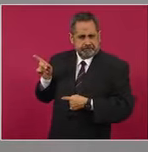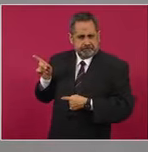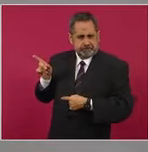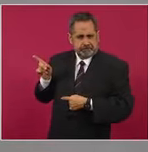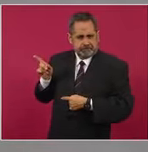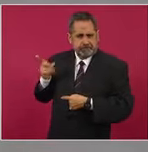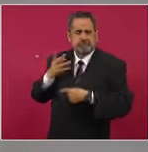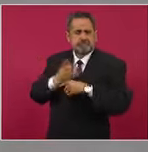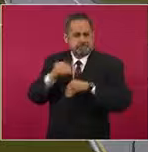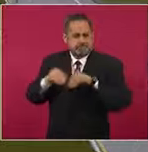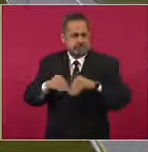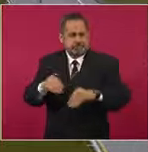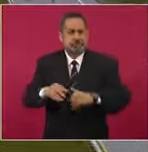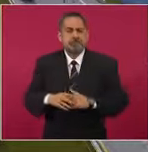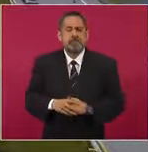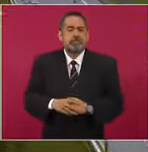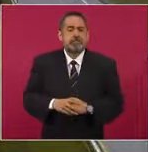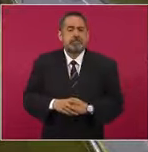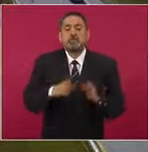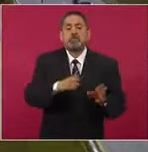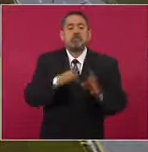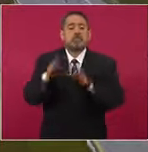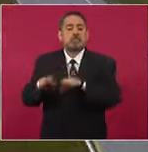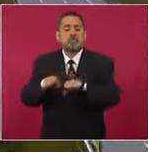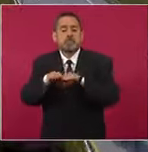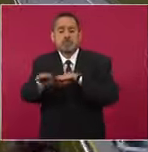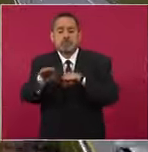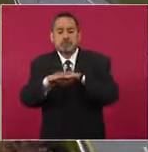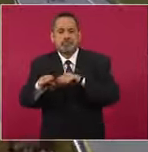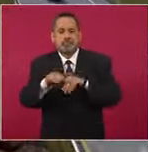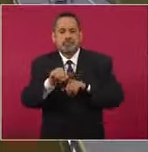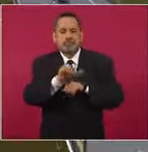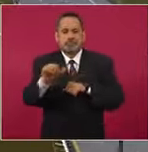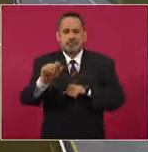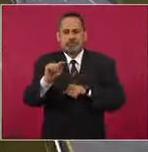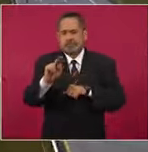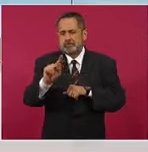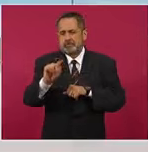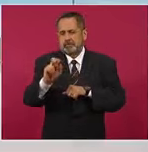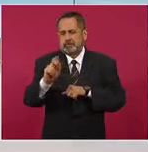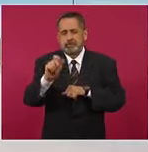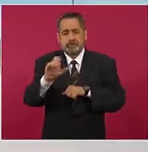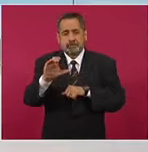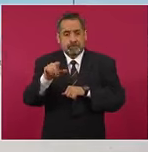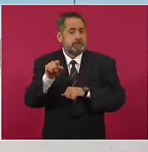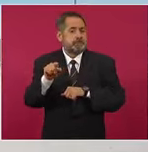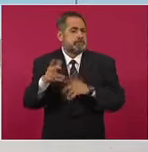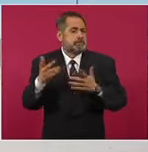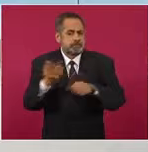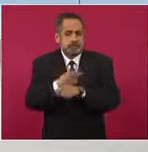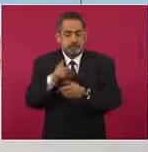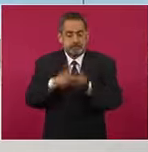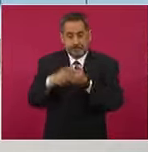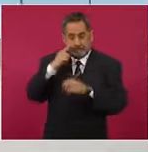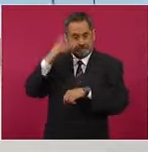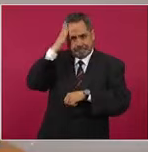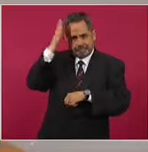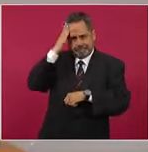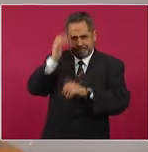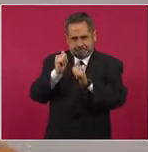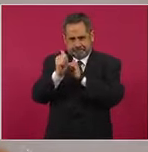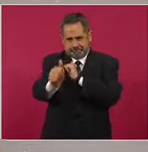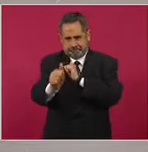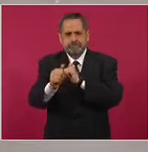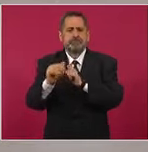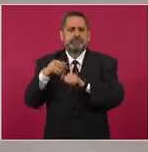horizontal. En la interconexión vía el tramo caseta Tultepec-Santa Lucía, En la vialidad principal de acceso a la AIFA, se